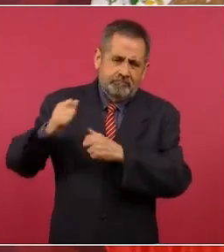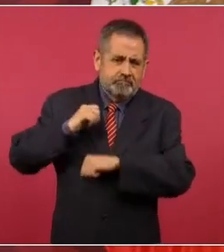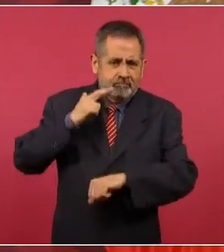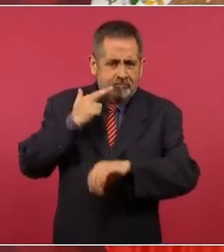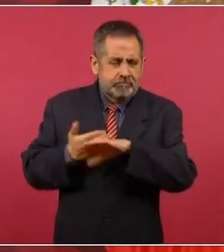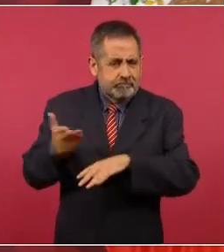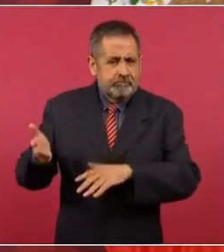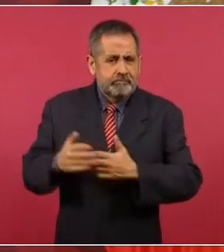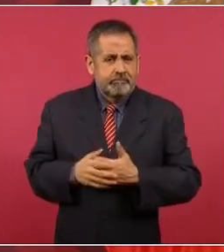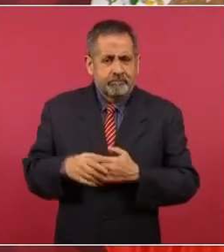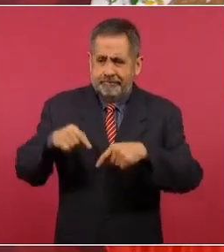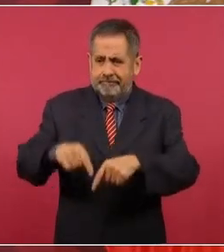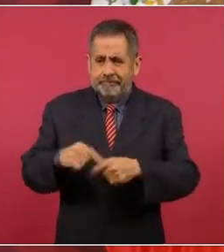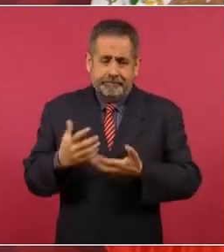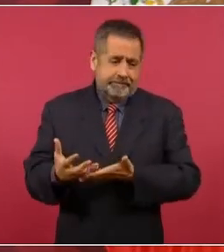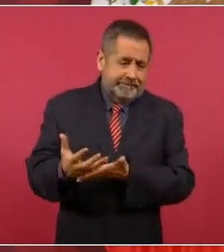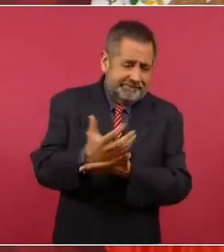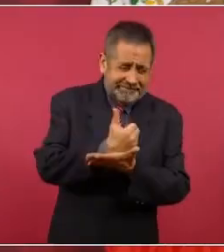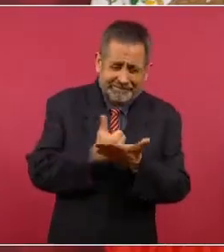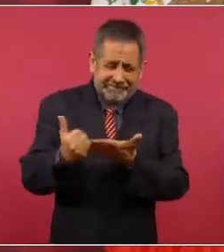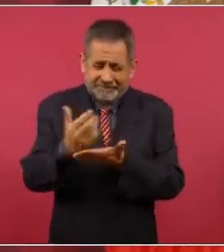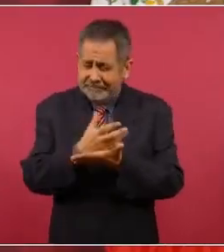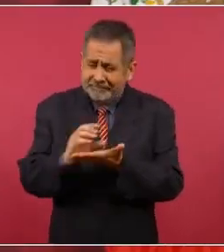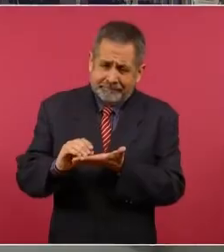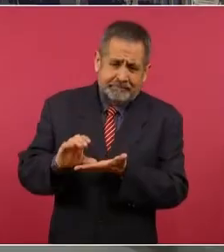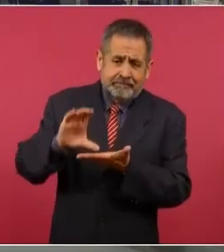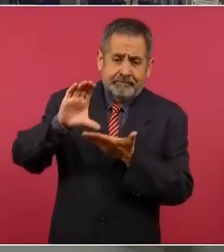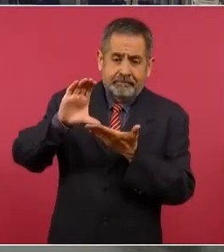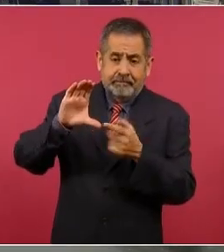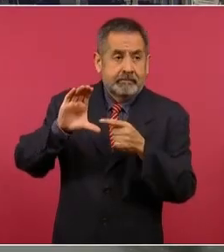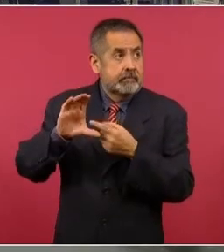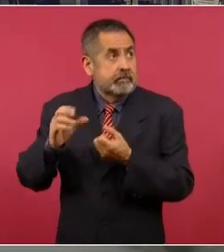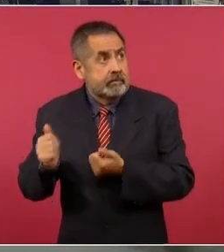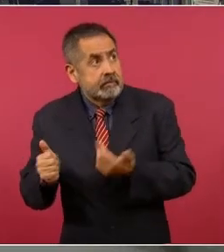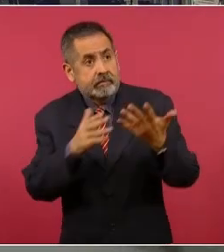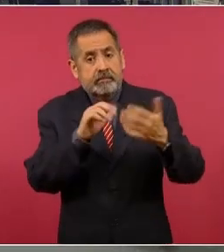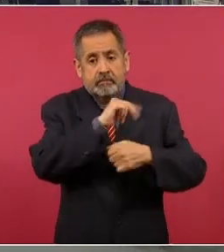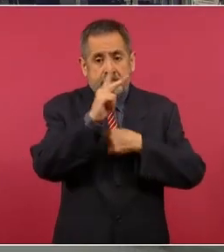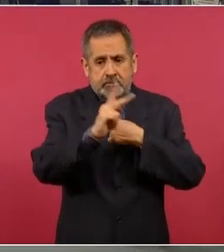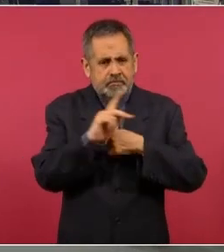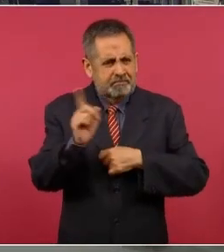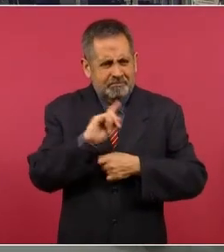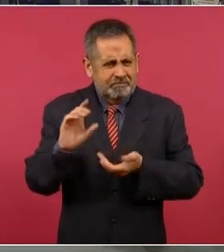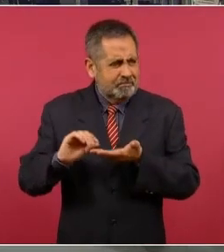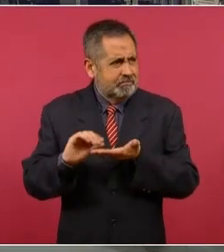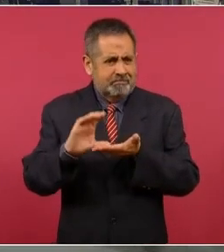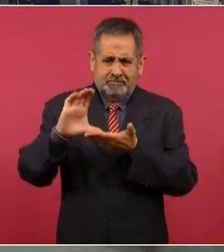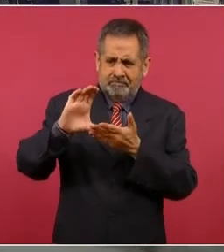que quieren aquí las utilidades, que no se las lleven